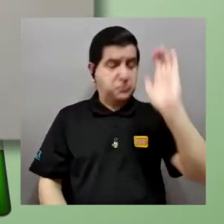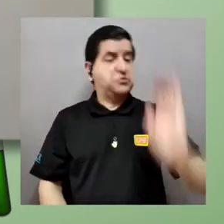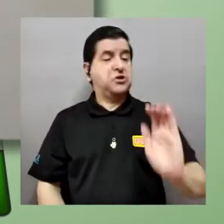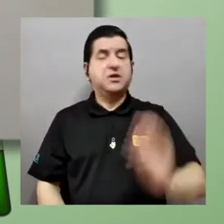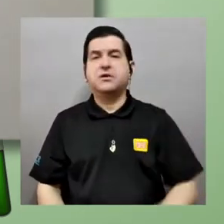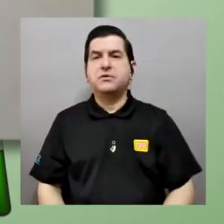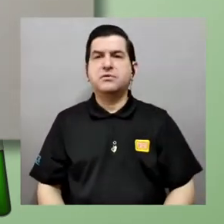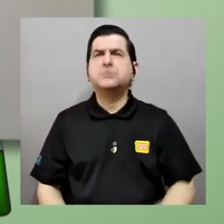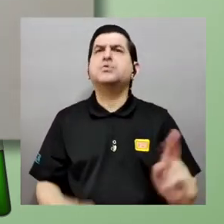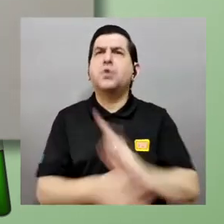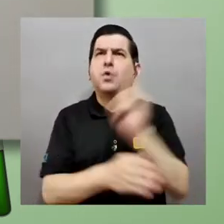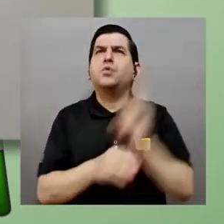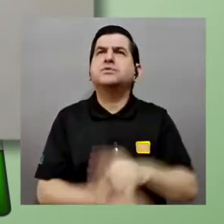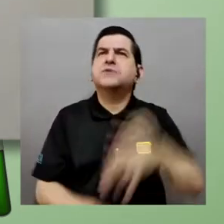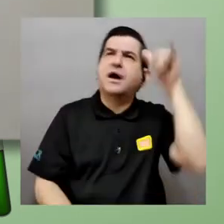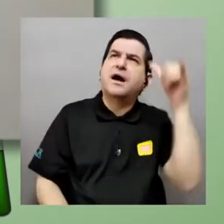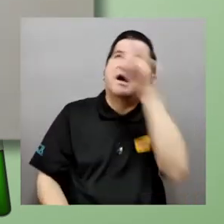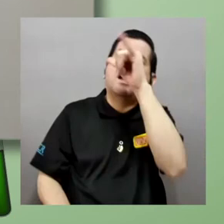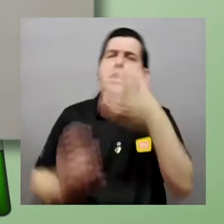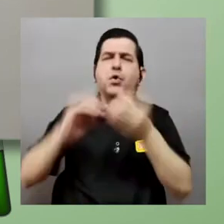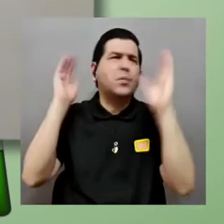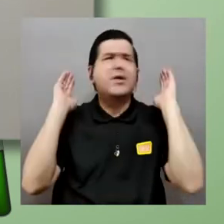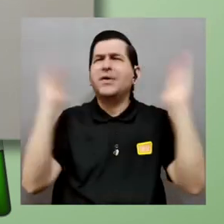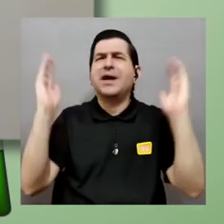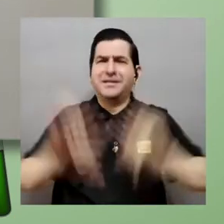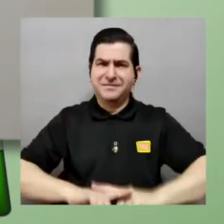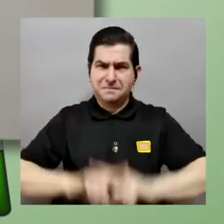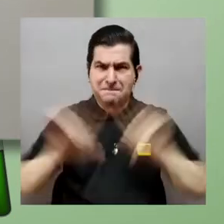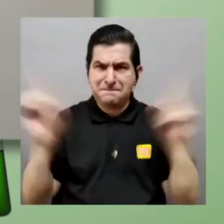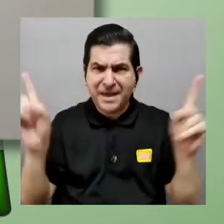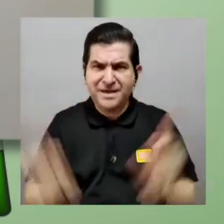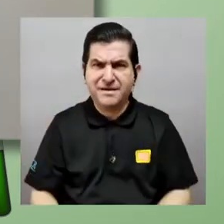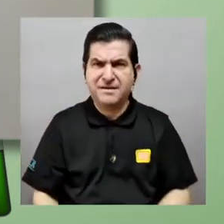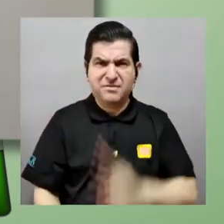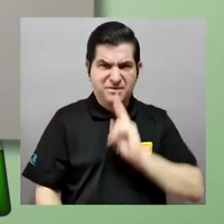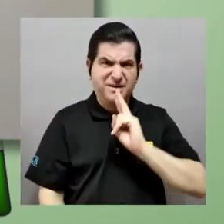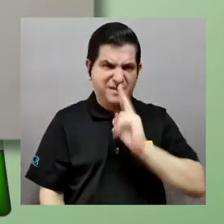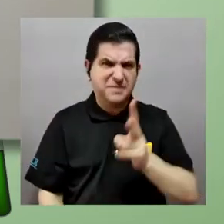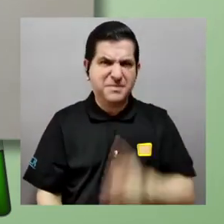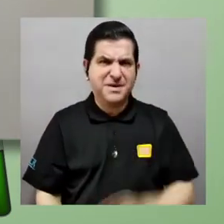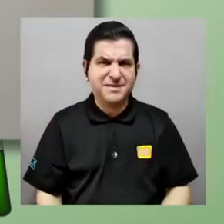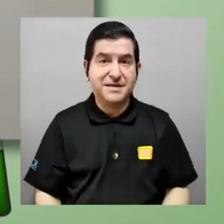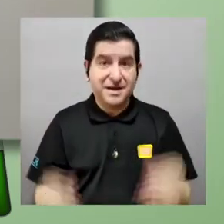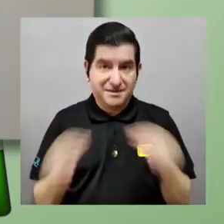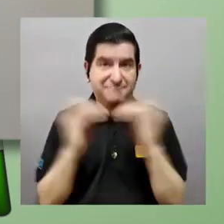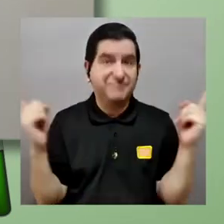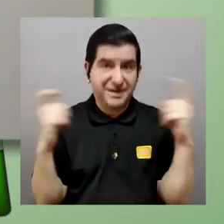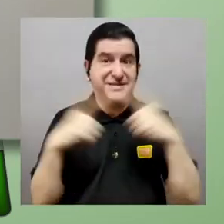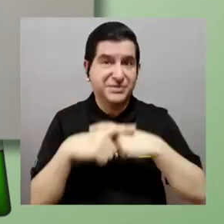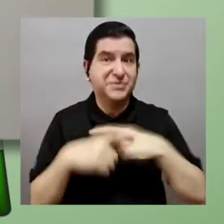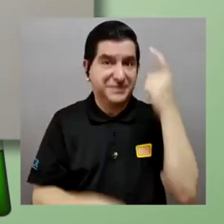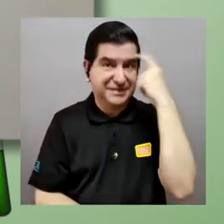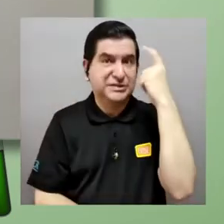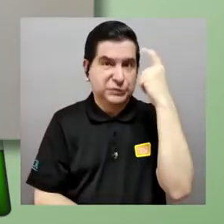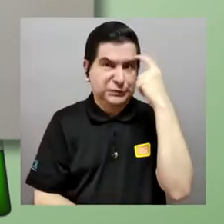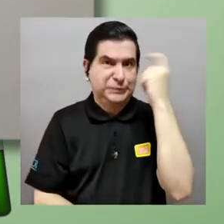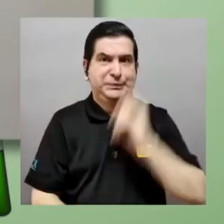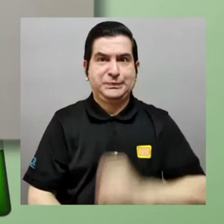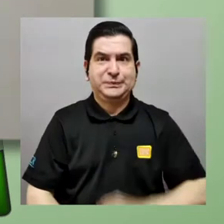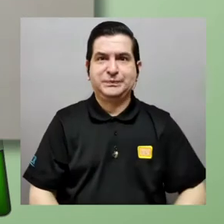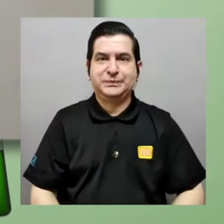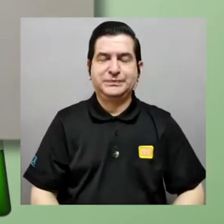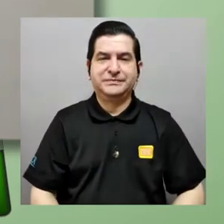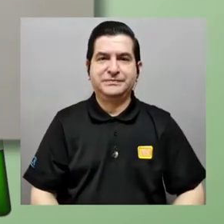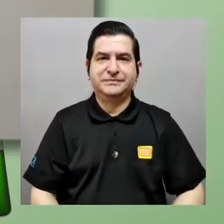un espacio organizado por la asociación para la divulgación nacional de las ciencias junto con los medios yo soy juan josé montero químico y